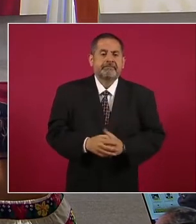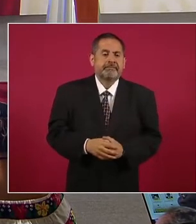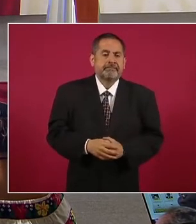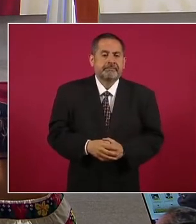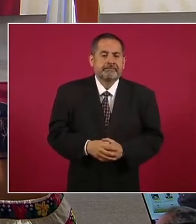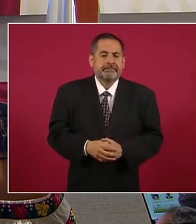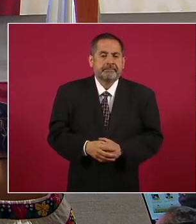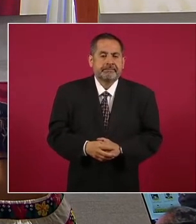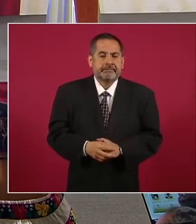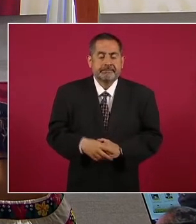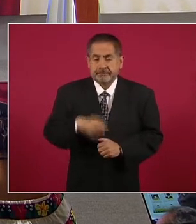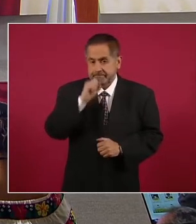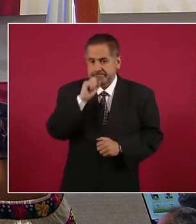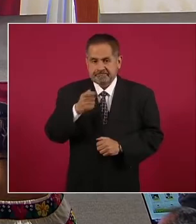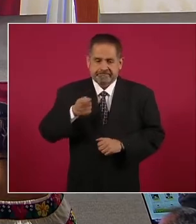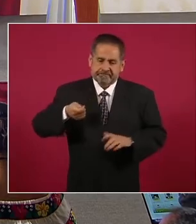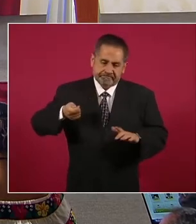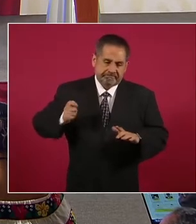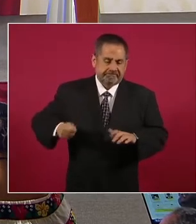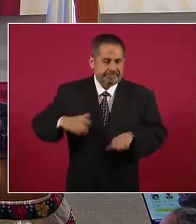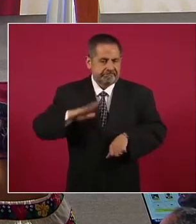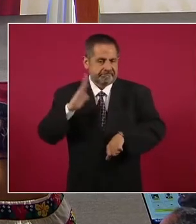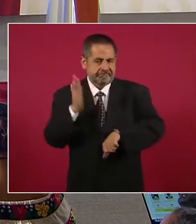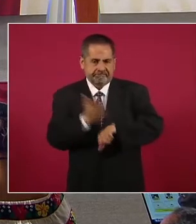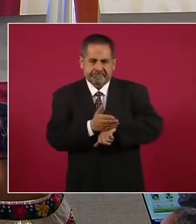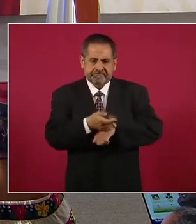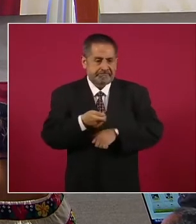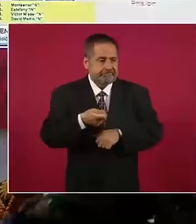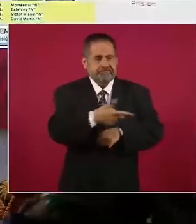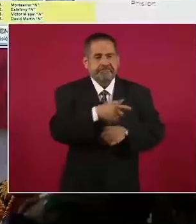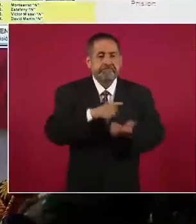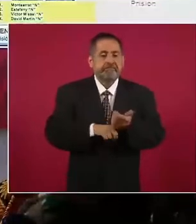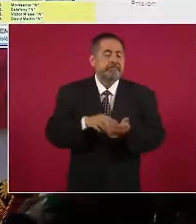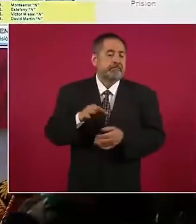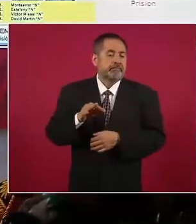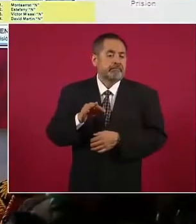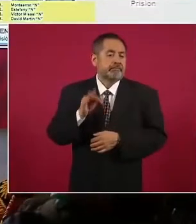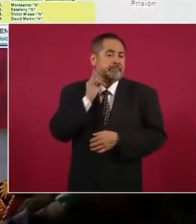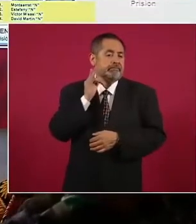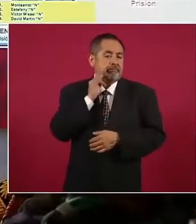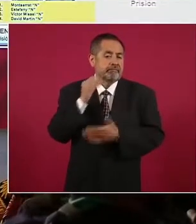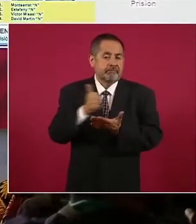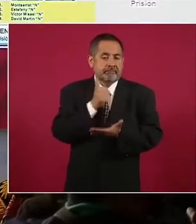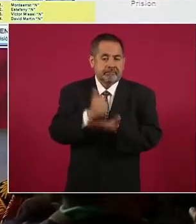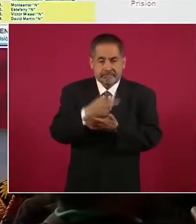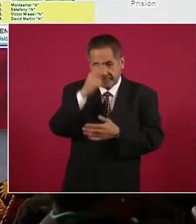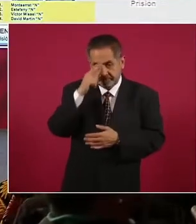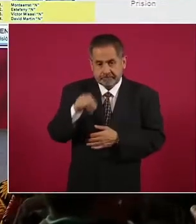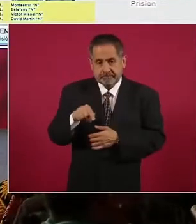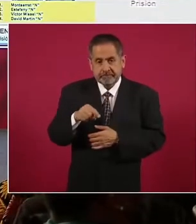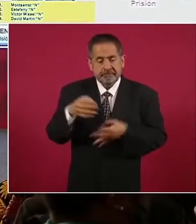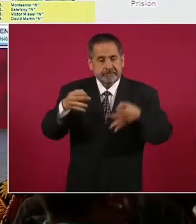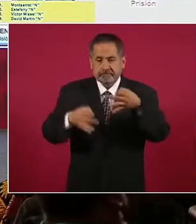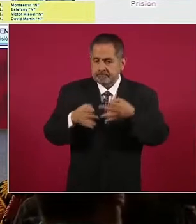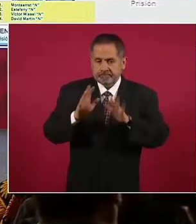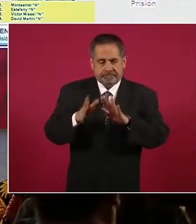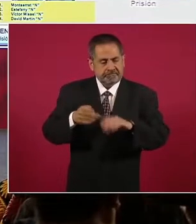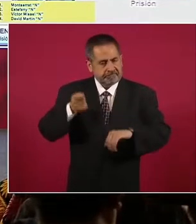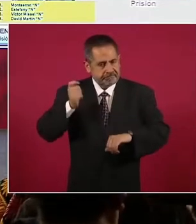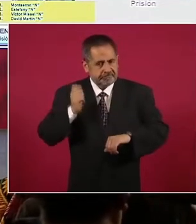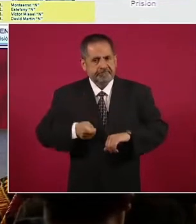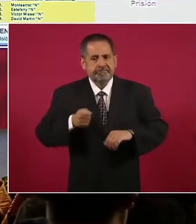También sentencias obtenidas por la Fiscalía de la Ciudad de México ante el Tribunal de la Ciudad de México, diferentes,